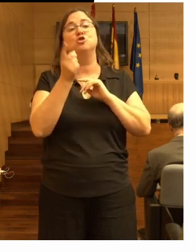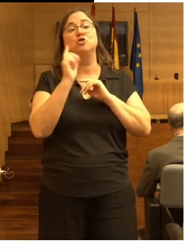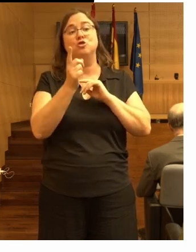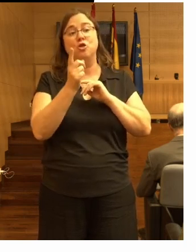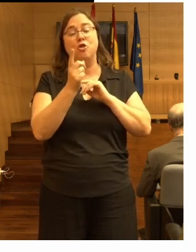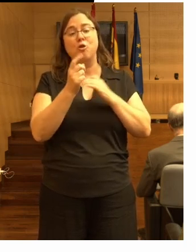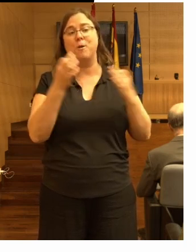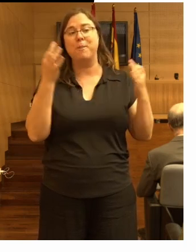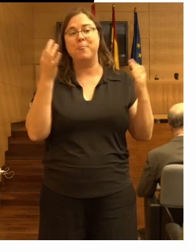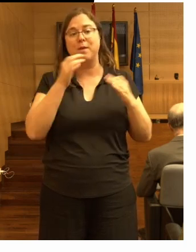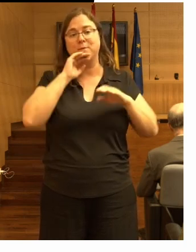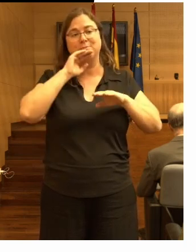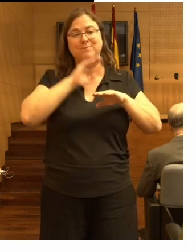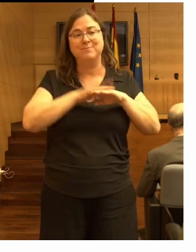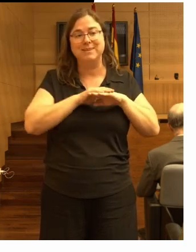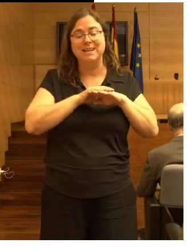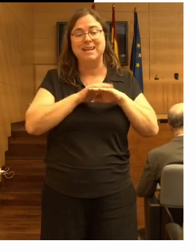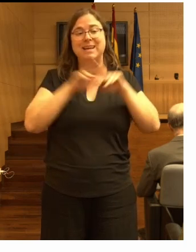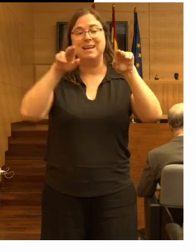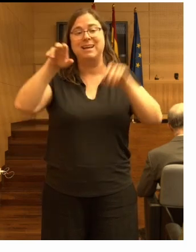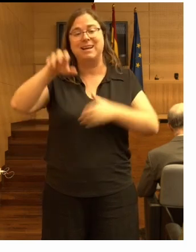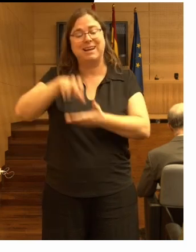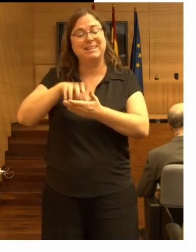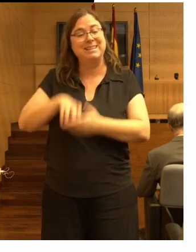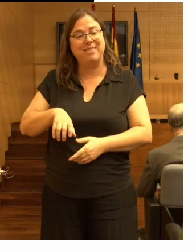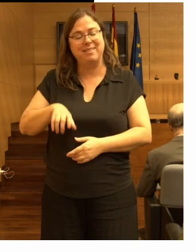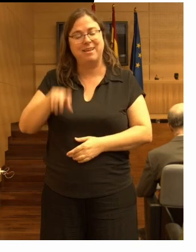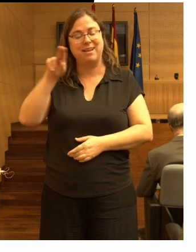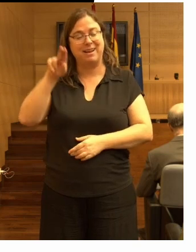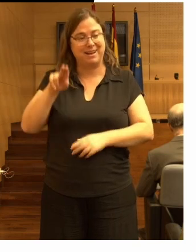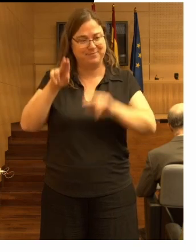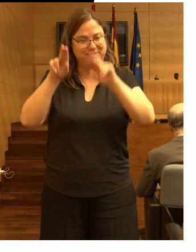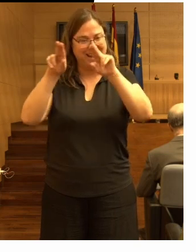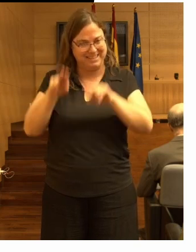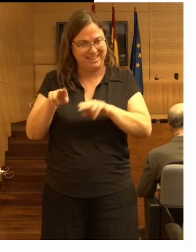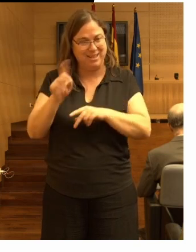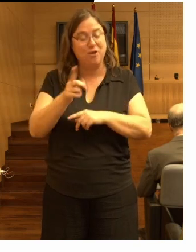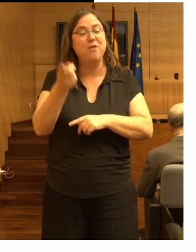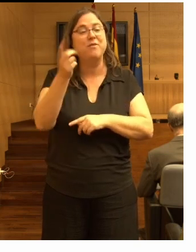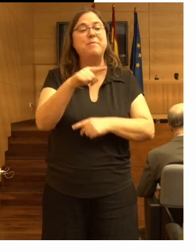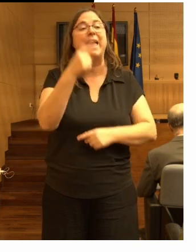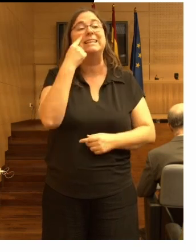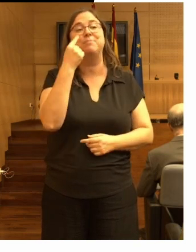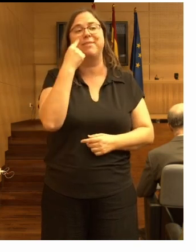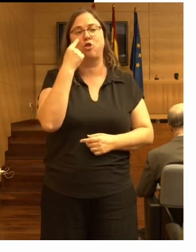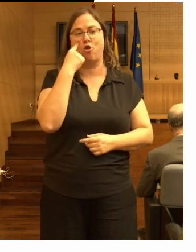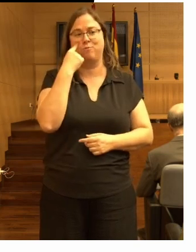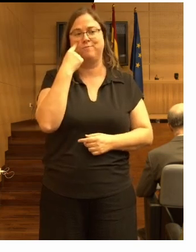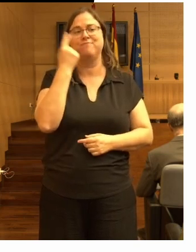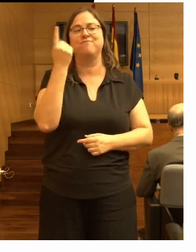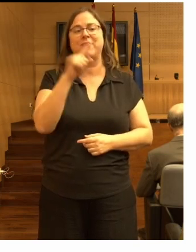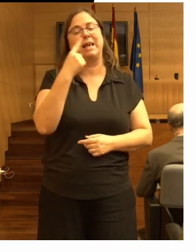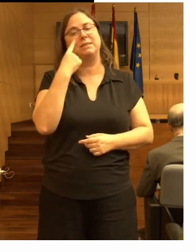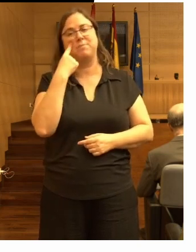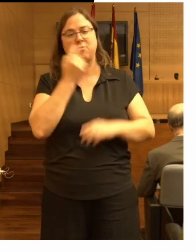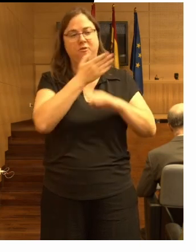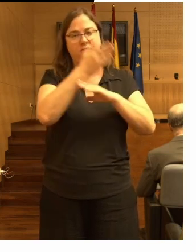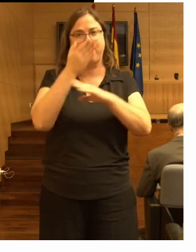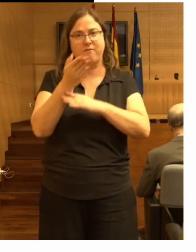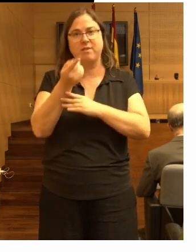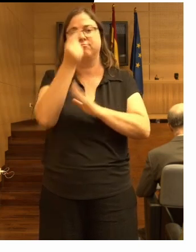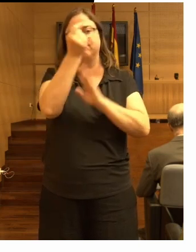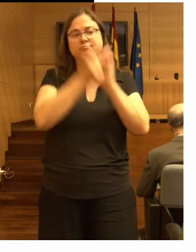seguir en las residencias sino también los inspectores lo que llamamos vigilantes o inspectores de residencias